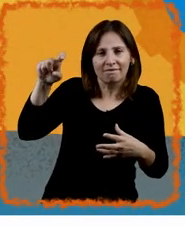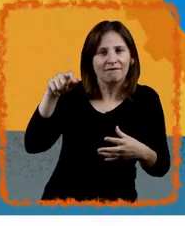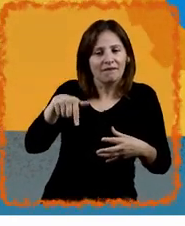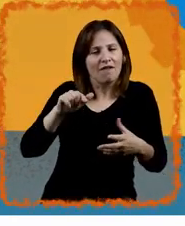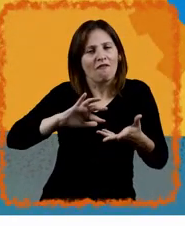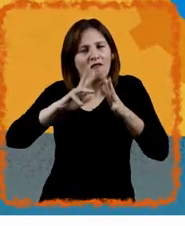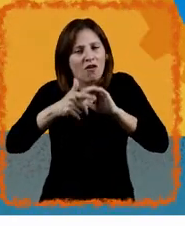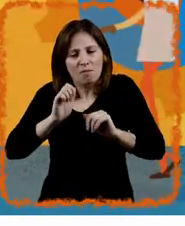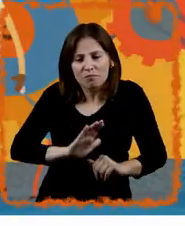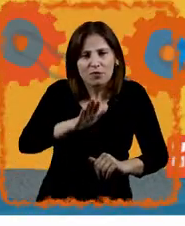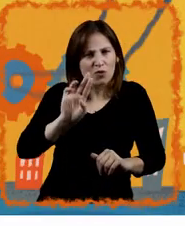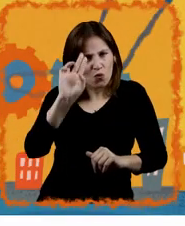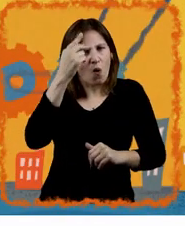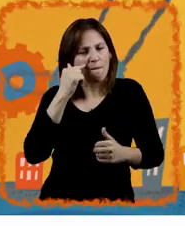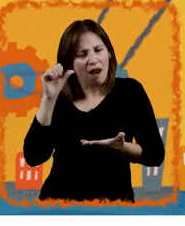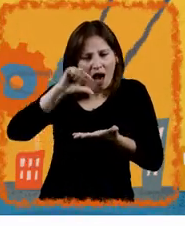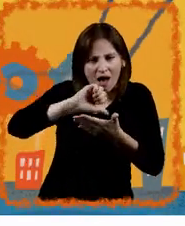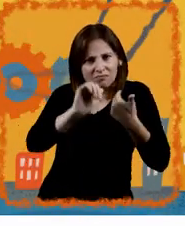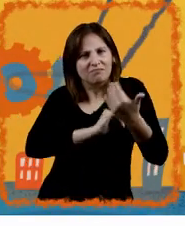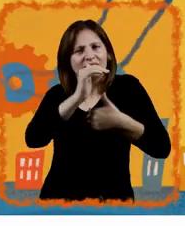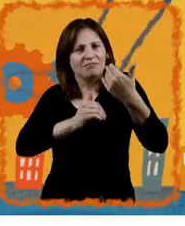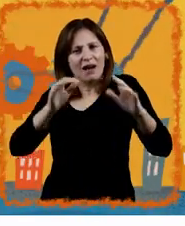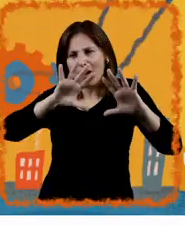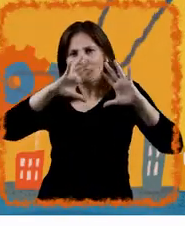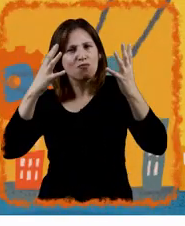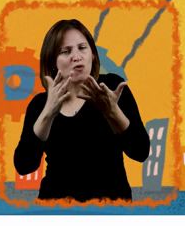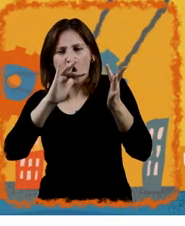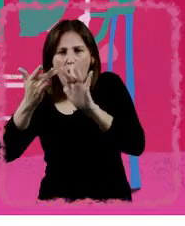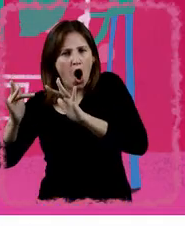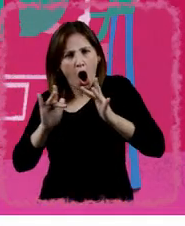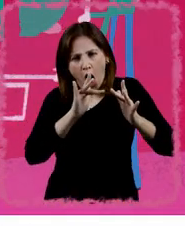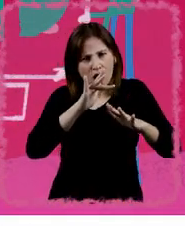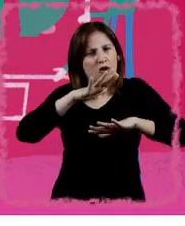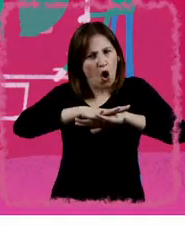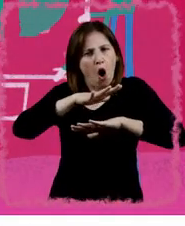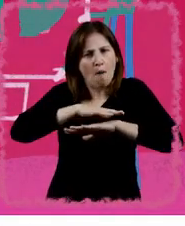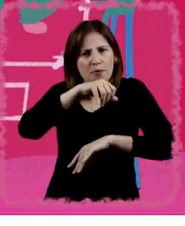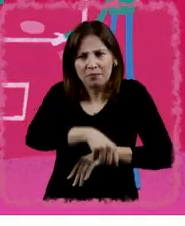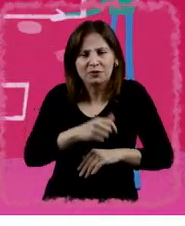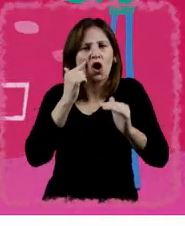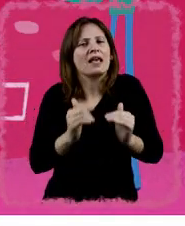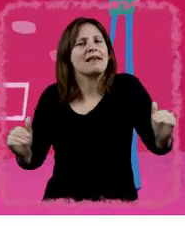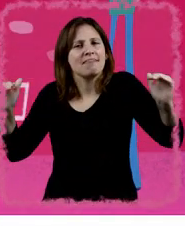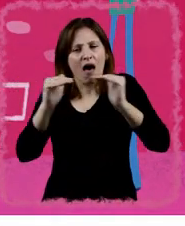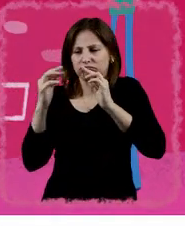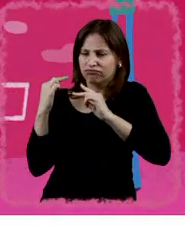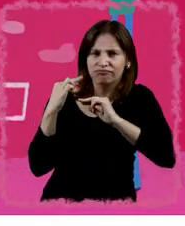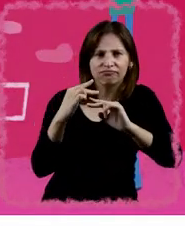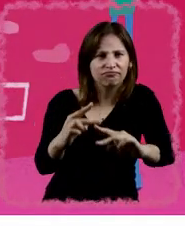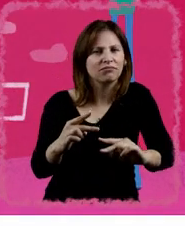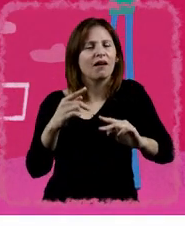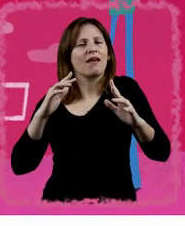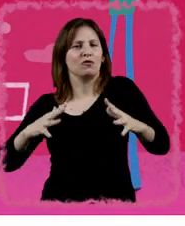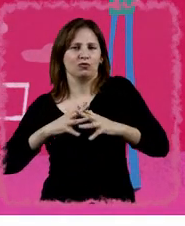de llegar a ser un país desarrollado con proyección al mundo y fieles a nuestros compromisos con la equidad, la sustentabilidad